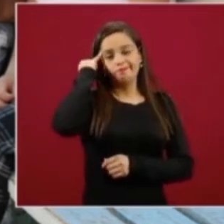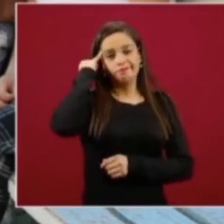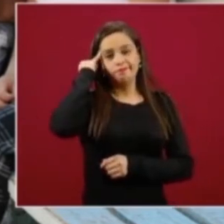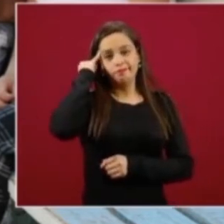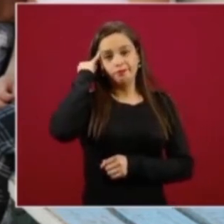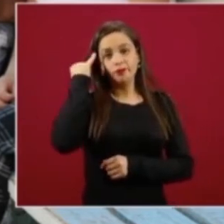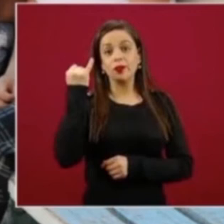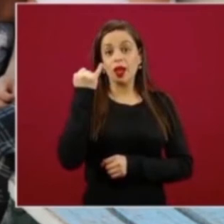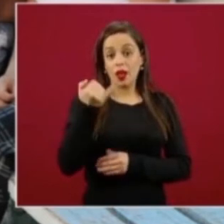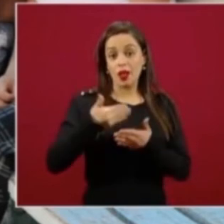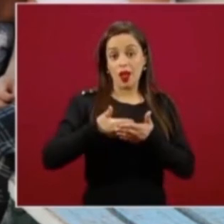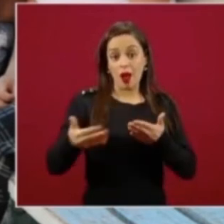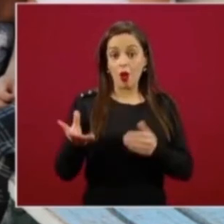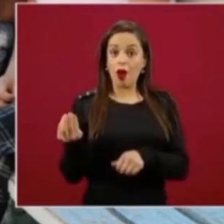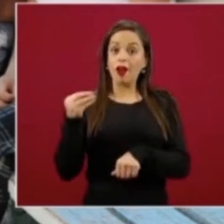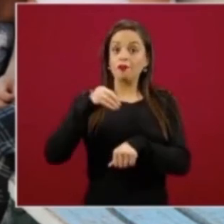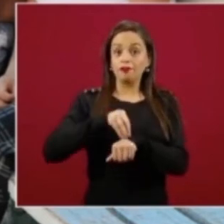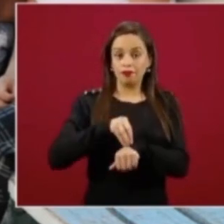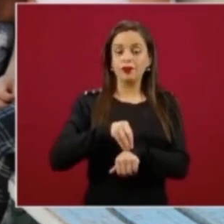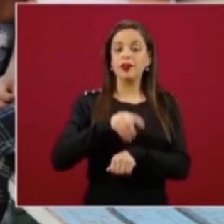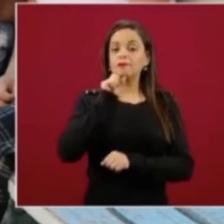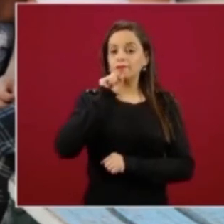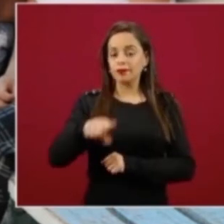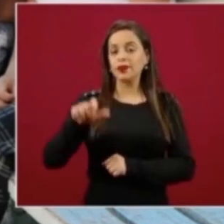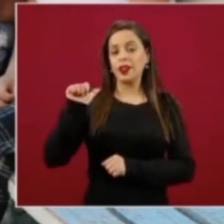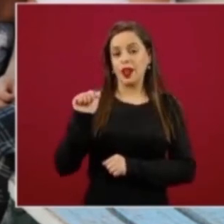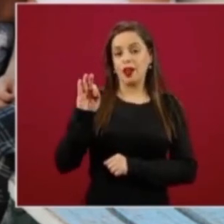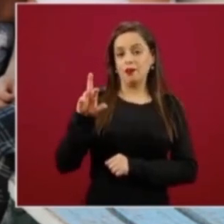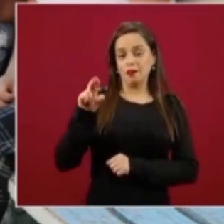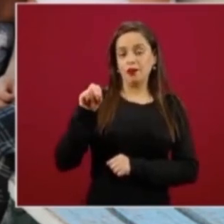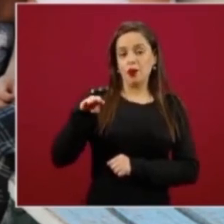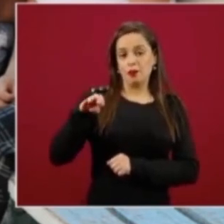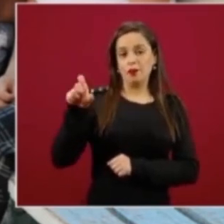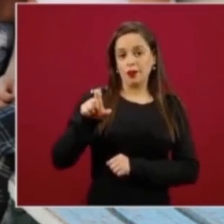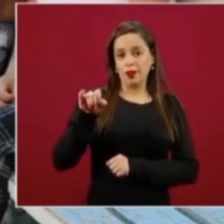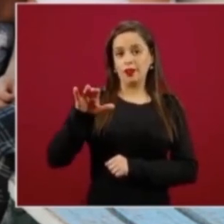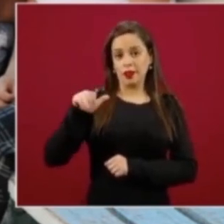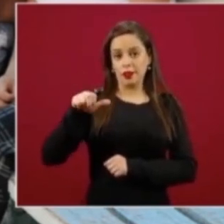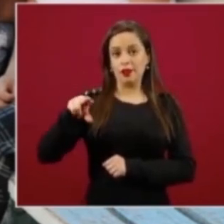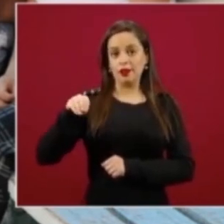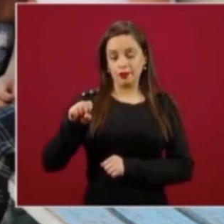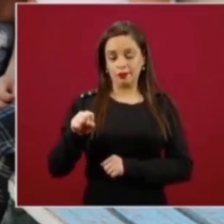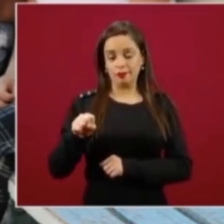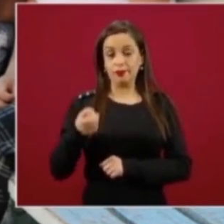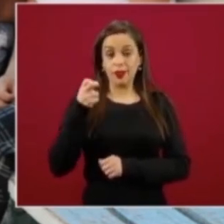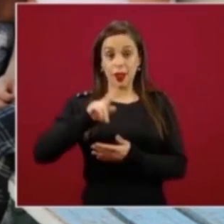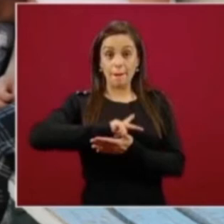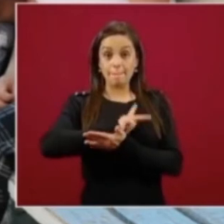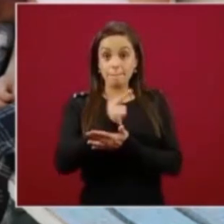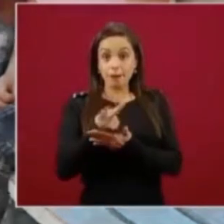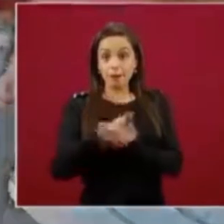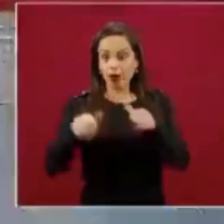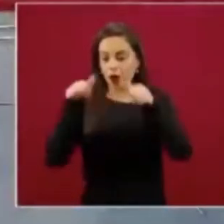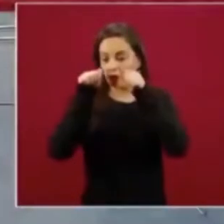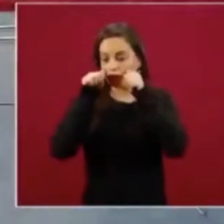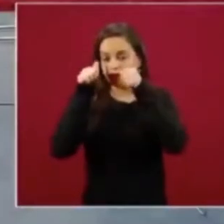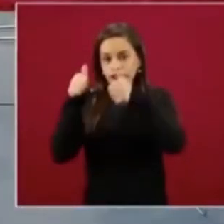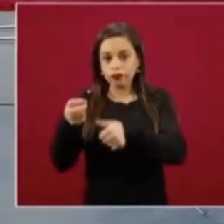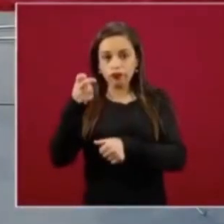afromexicanos. Y de esta manera el programa atiende estos dos universos a los que